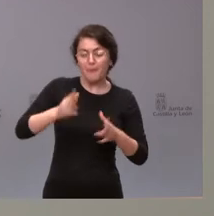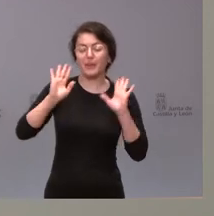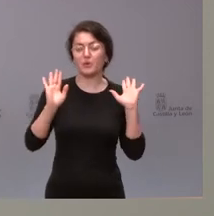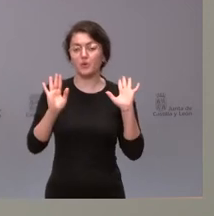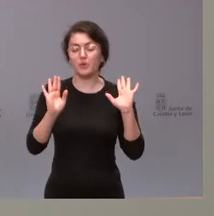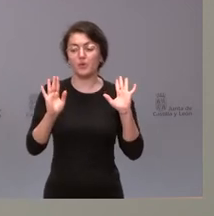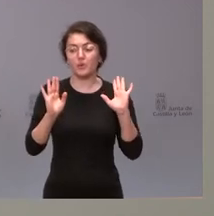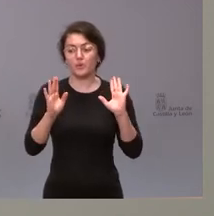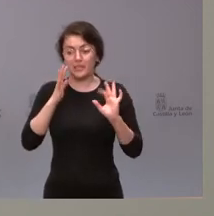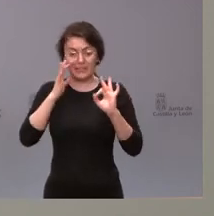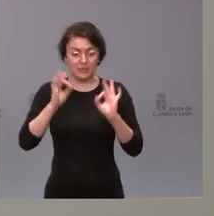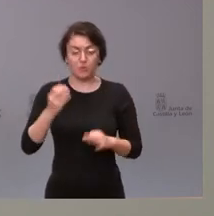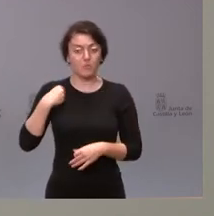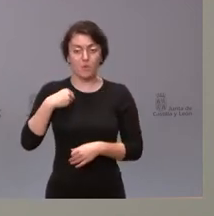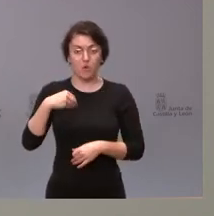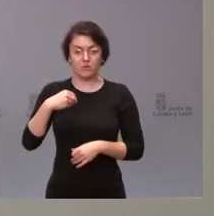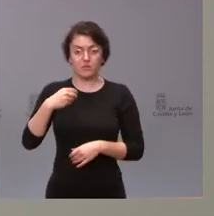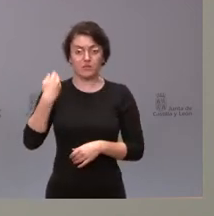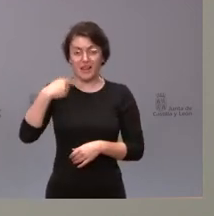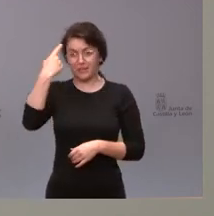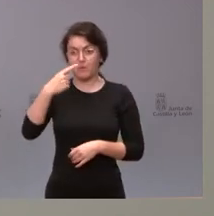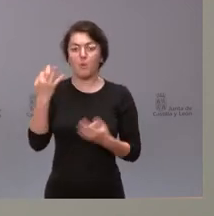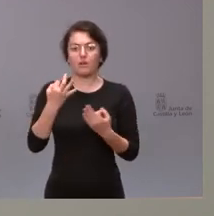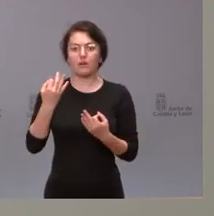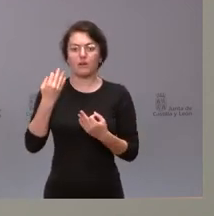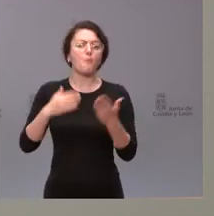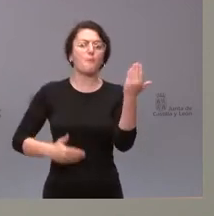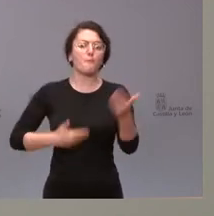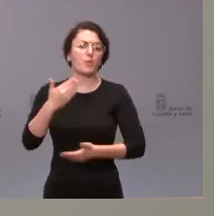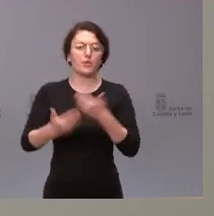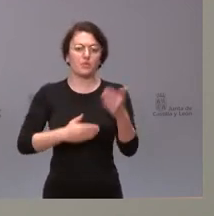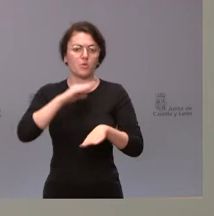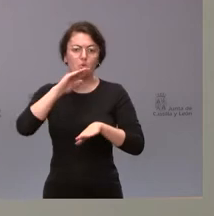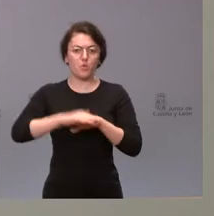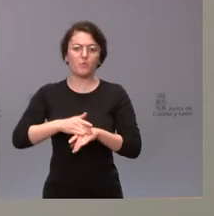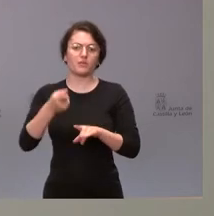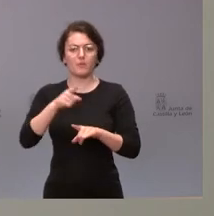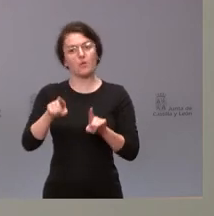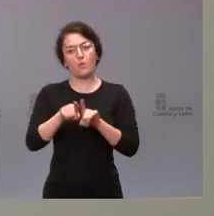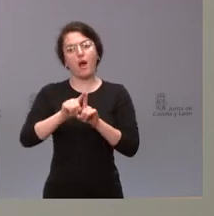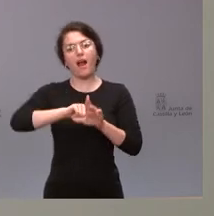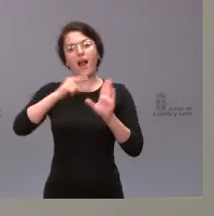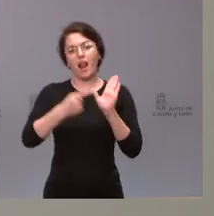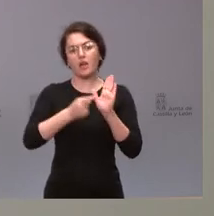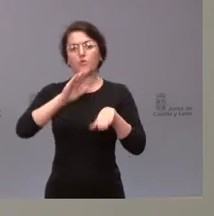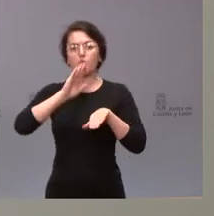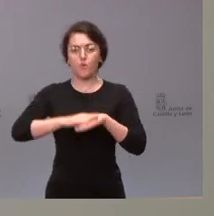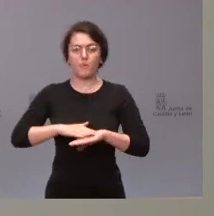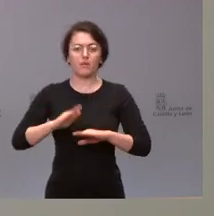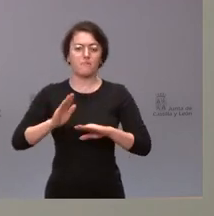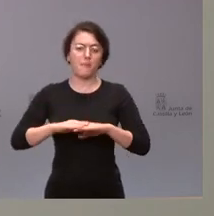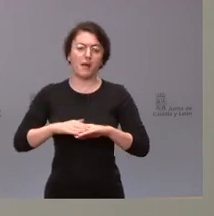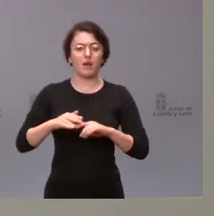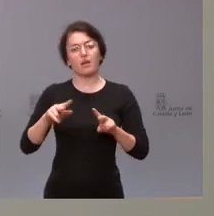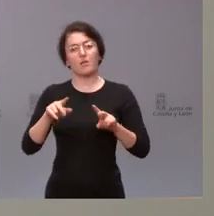de la información que tenemos que siempre se ha hecho cumpliendo los procedimientos y los cauces legales establecidos para todo lo que es la